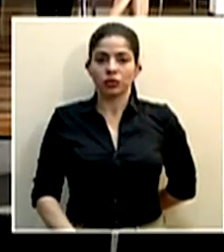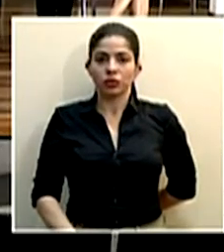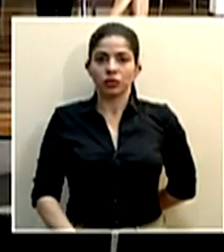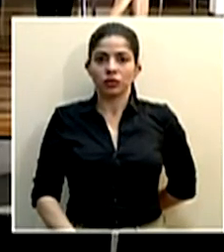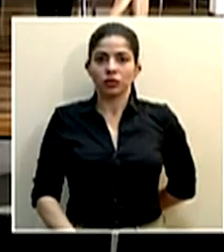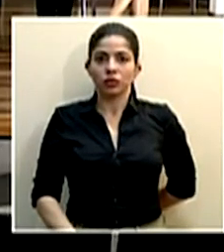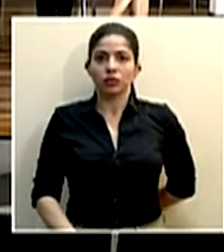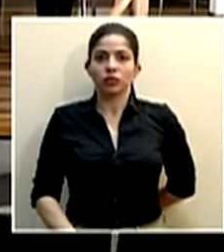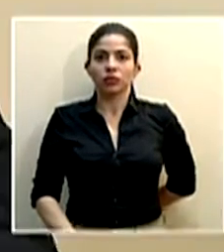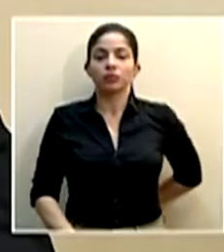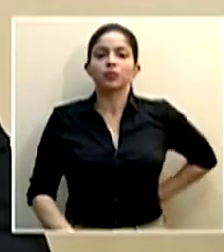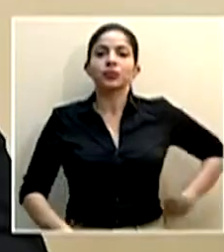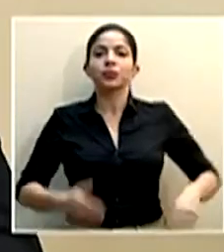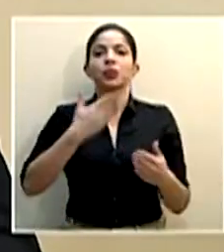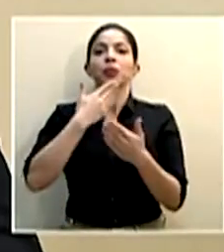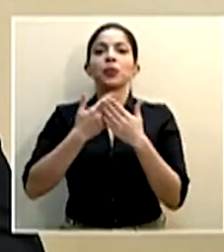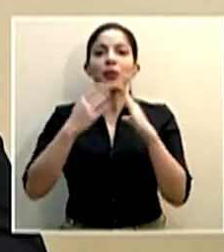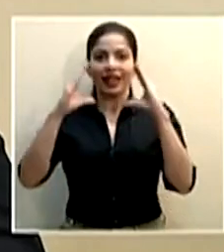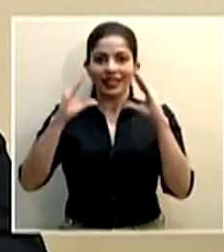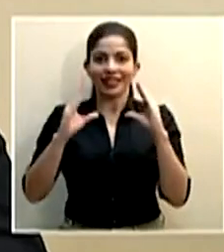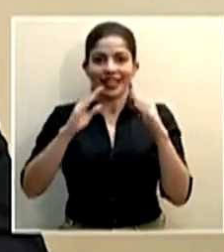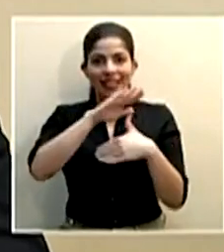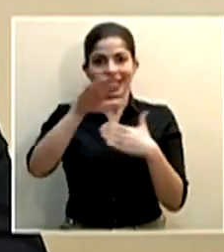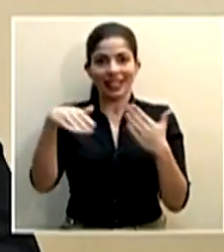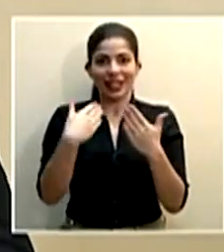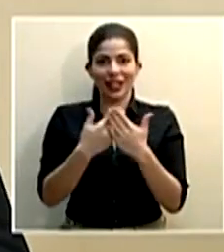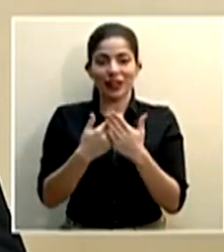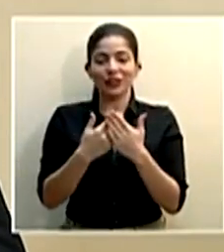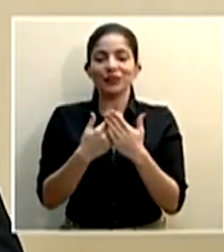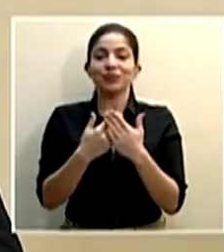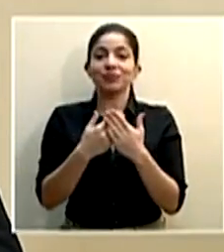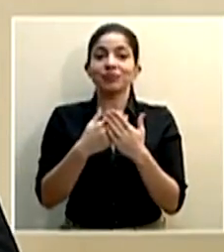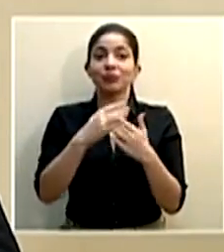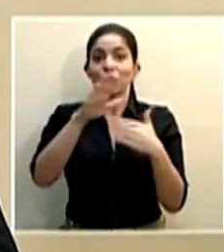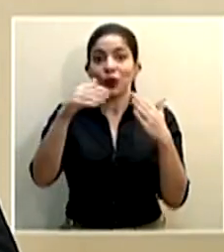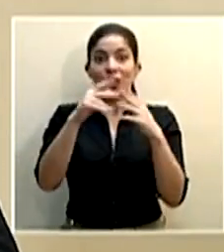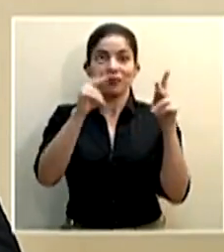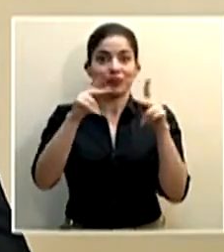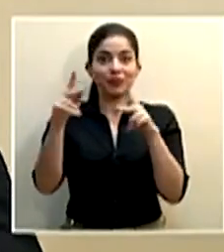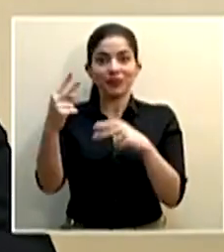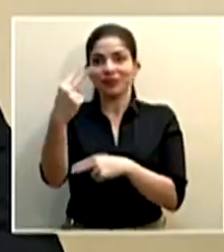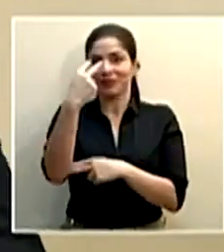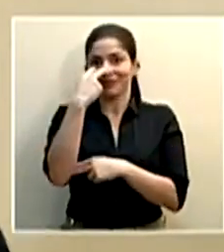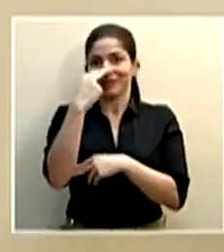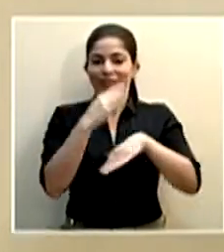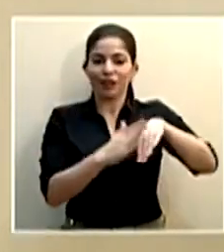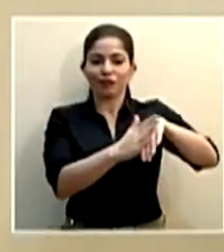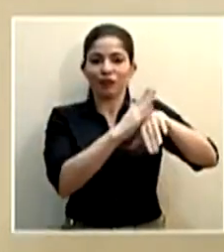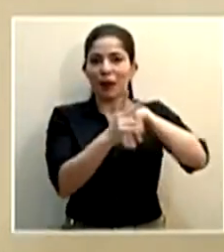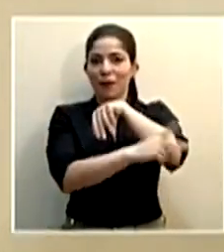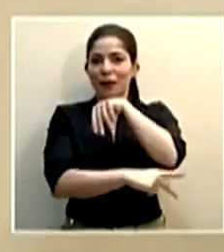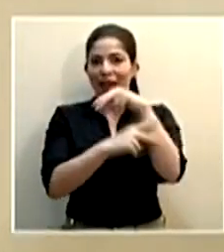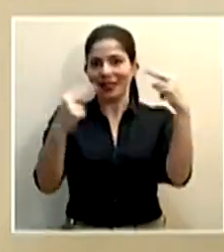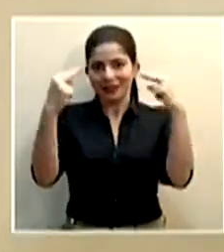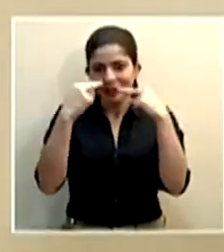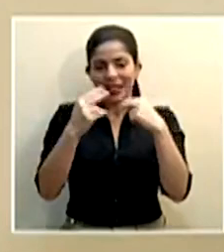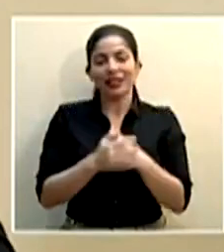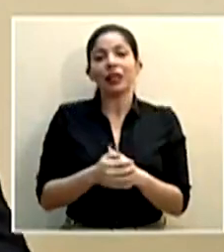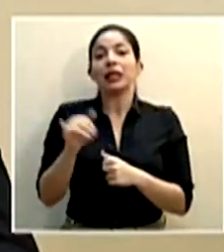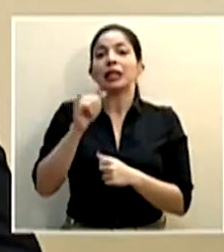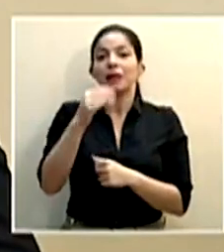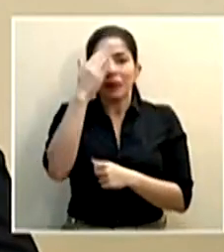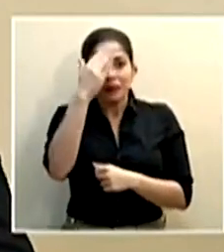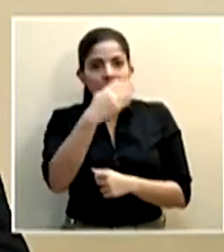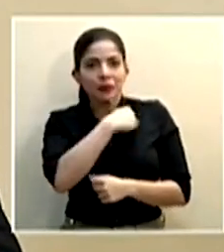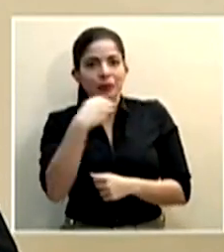Muy buenas tardes a todas y a todos y a las personas que nos ven en distintas partes del país, a las señoras ministras y ministros